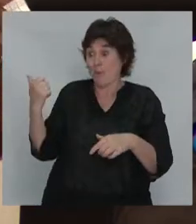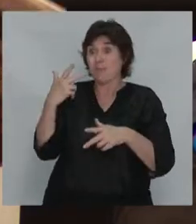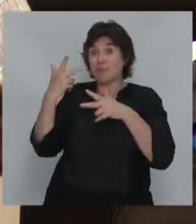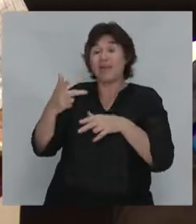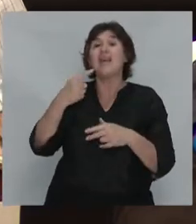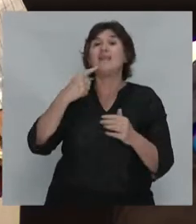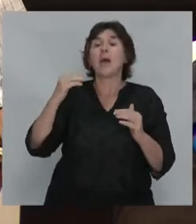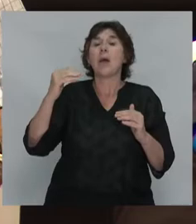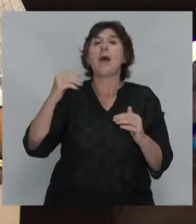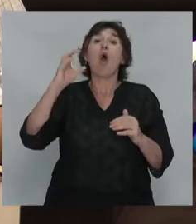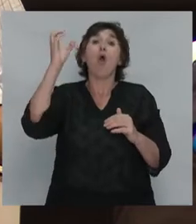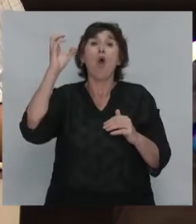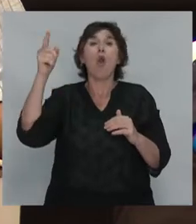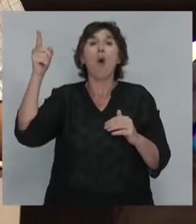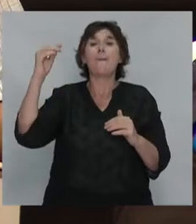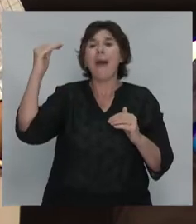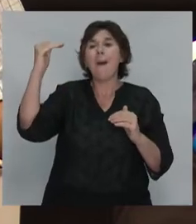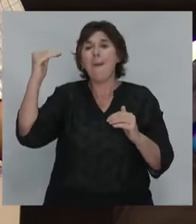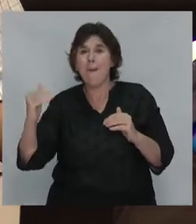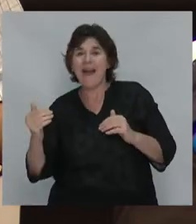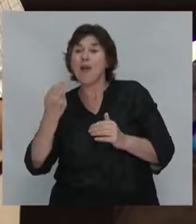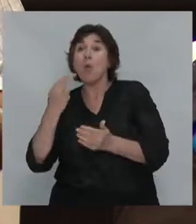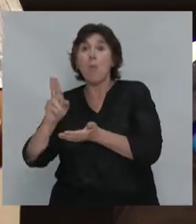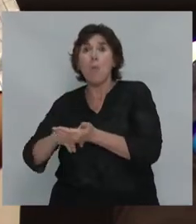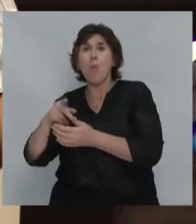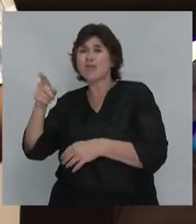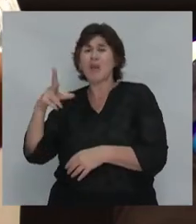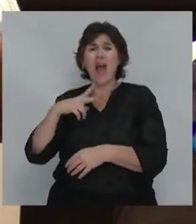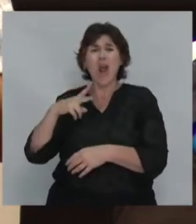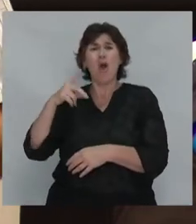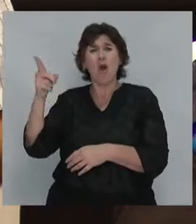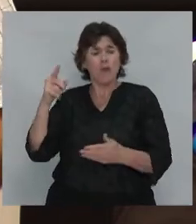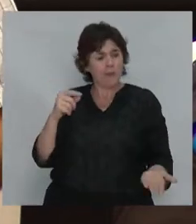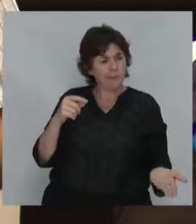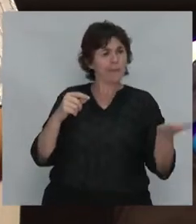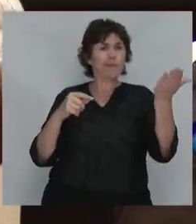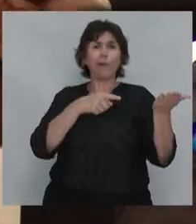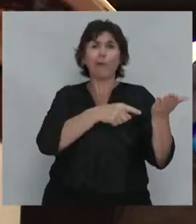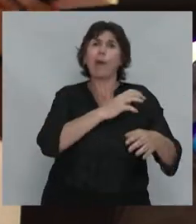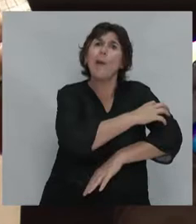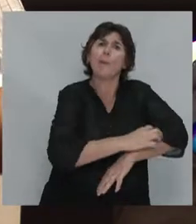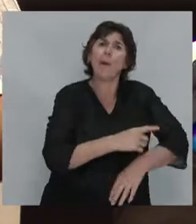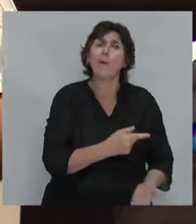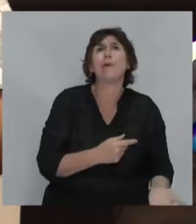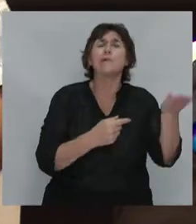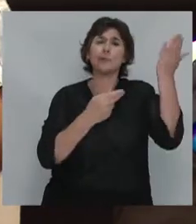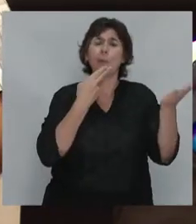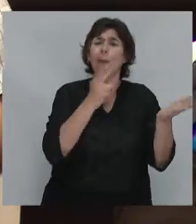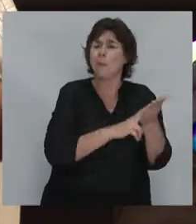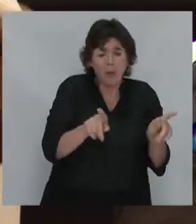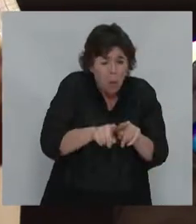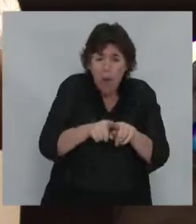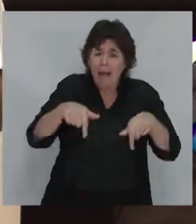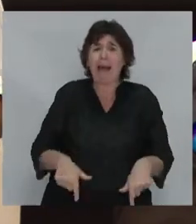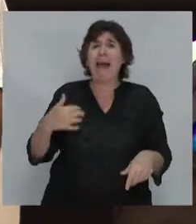bajan los impuestos en Colombia a los ricos y se les suben los impuestos a los pobres, algo que estamos viviendo en nuestro país.